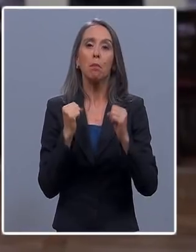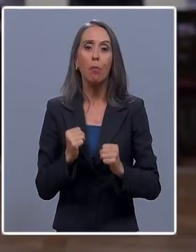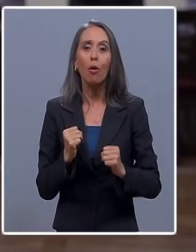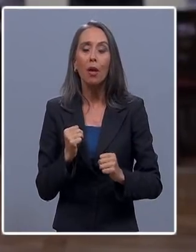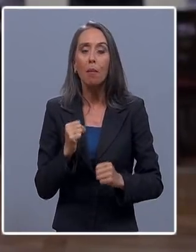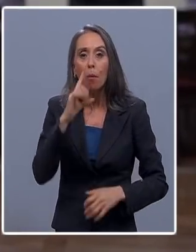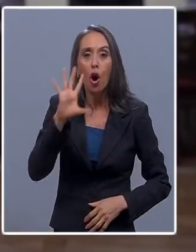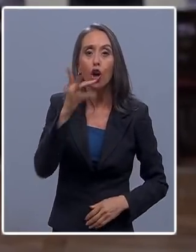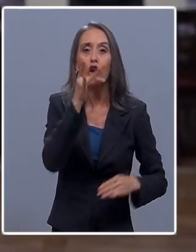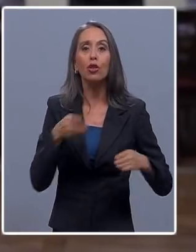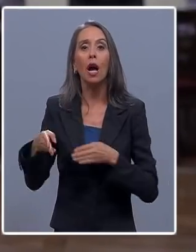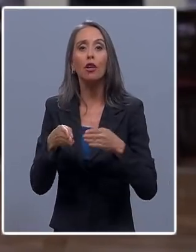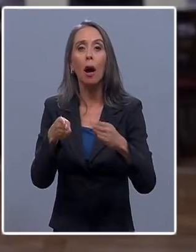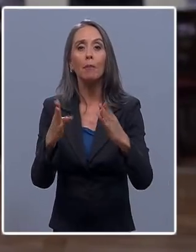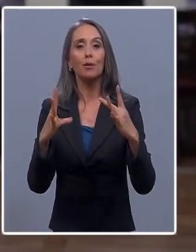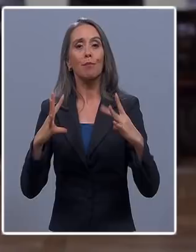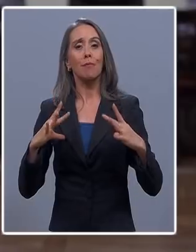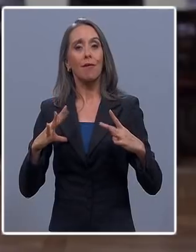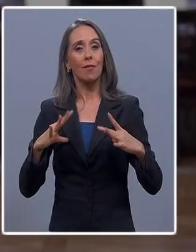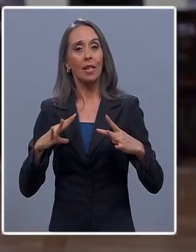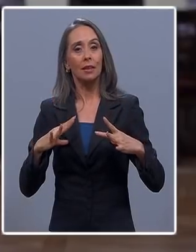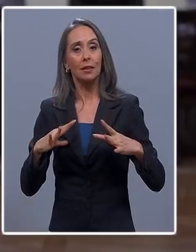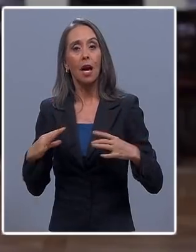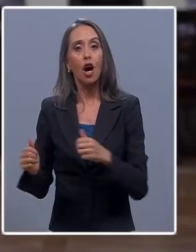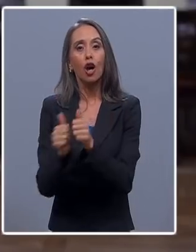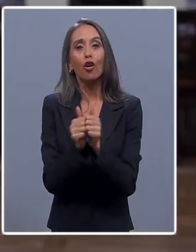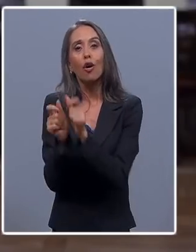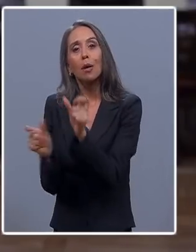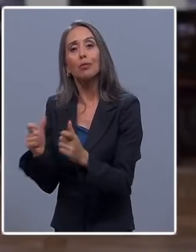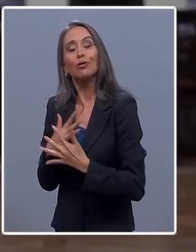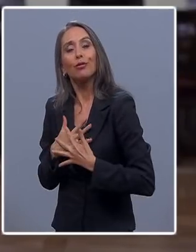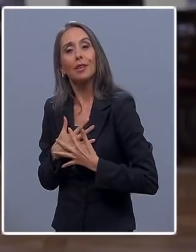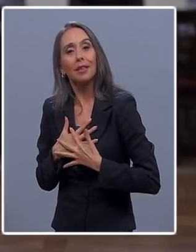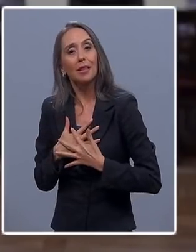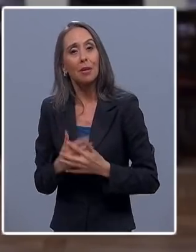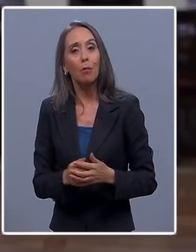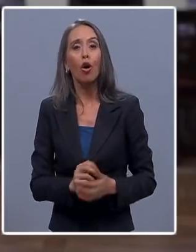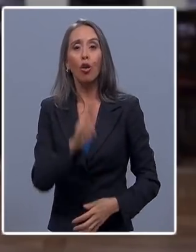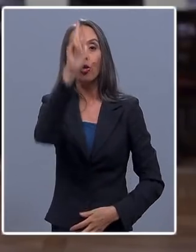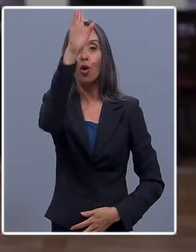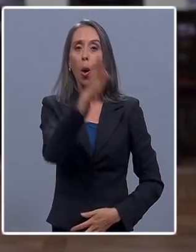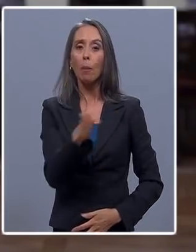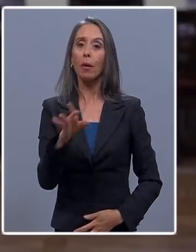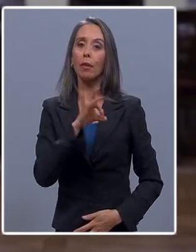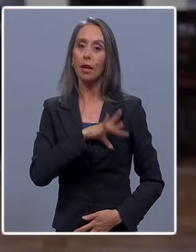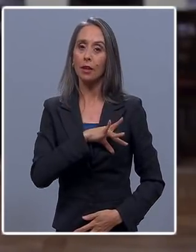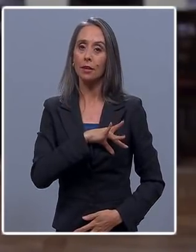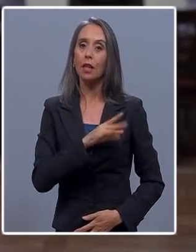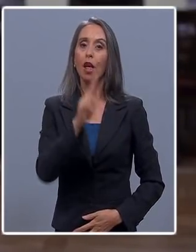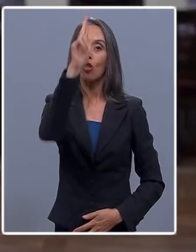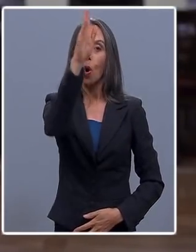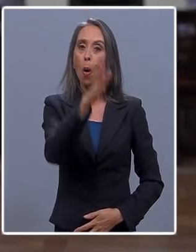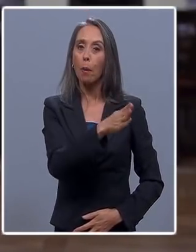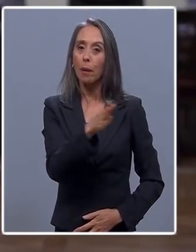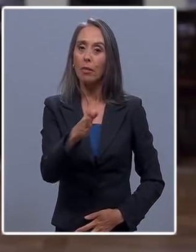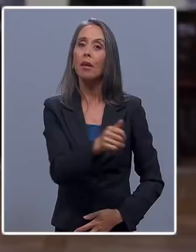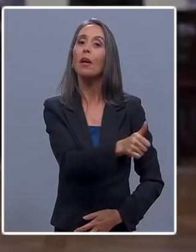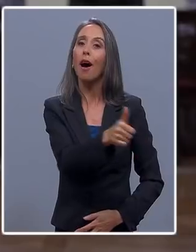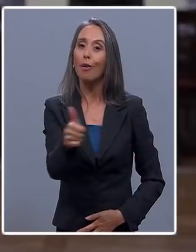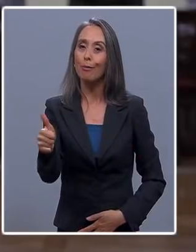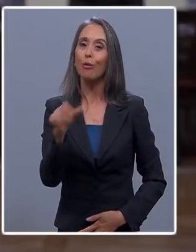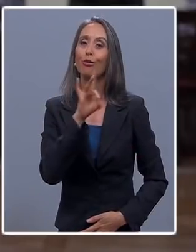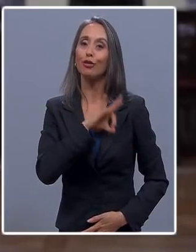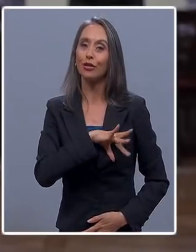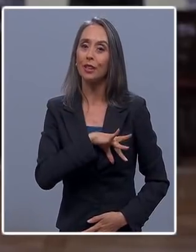poder encontrar el camino de la felicidad junto a nuestros seres queridos que Dios bendiga a Chile que Dios bendiga a todos los